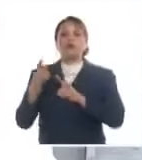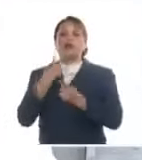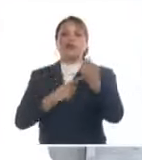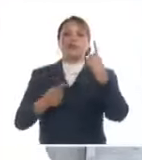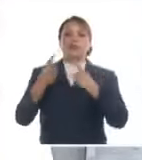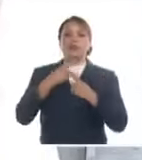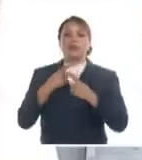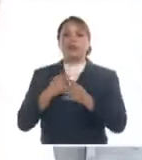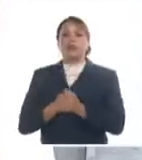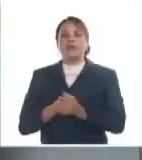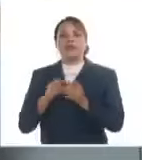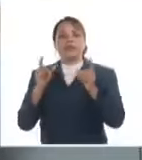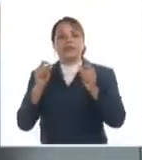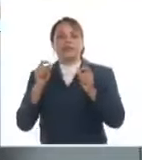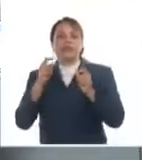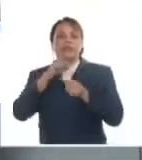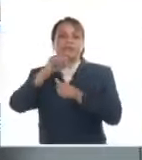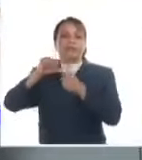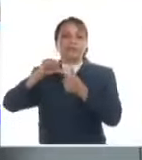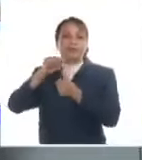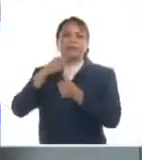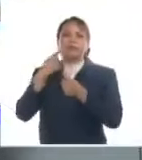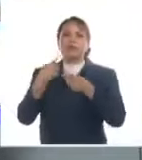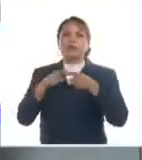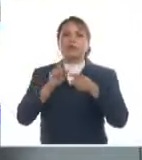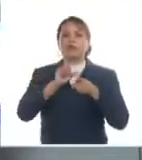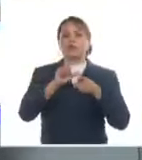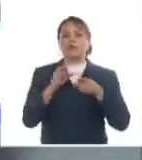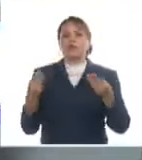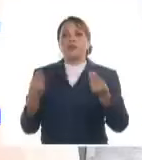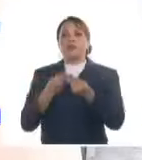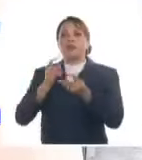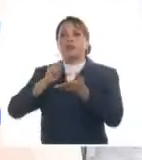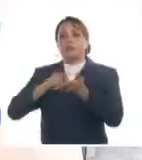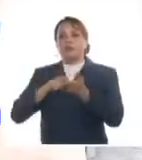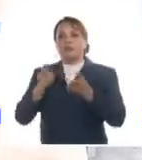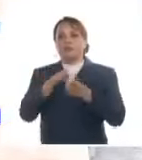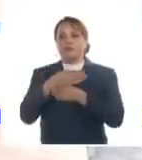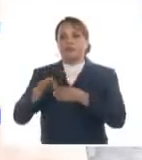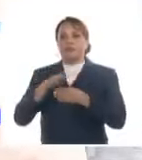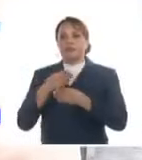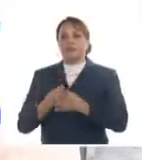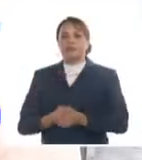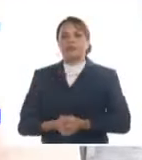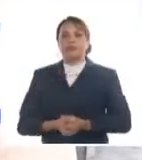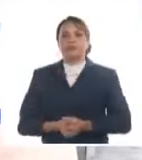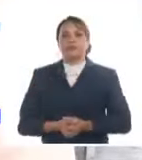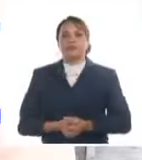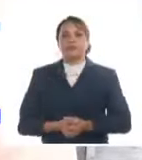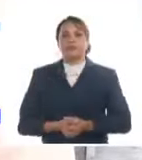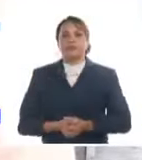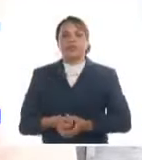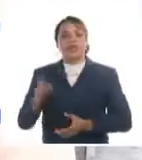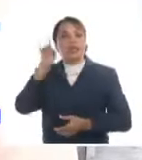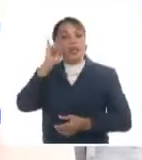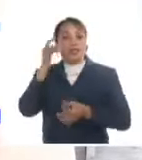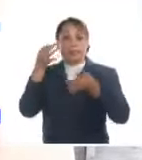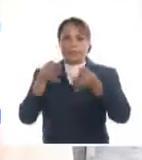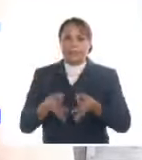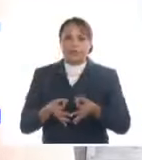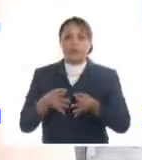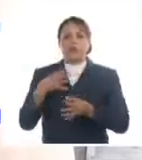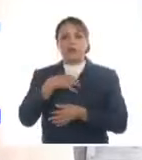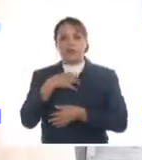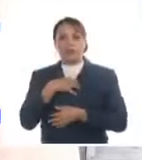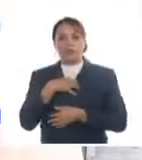ponderó la vinculación de campesinos con las bodegas en varias demarcaciones. Y esta ha sido la leche más segura que hemos tenido, por eso